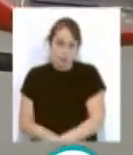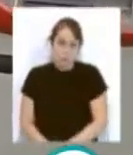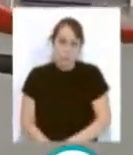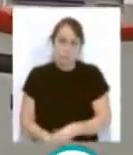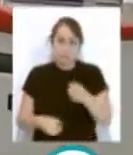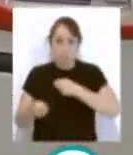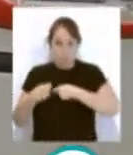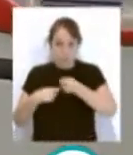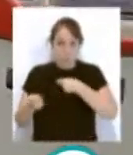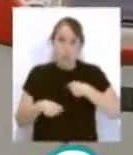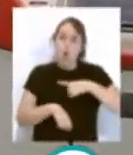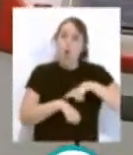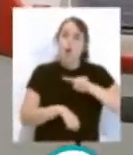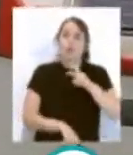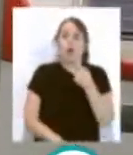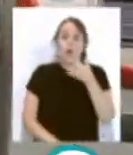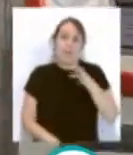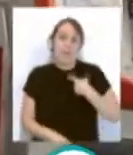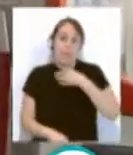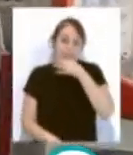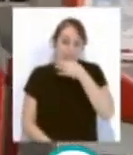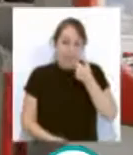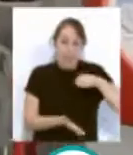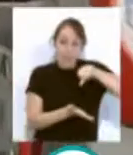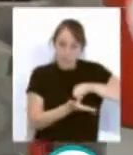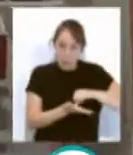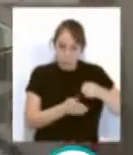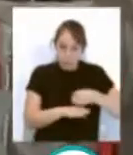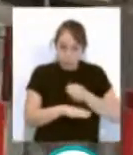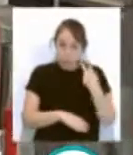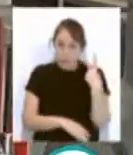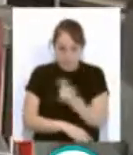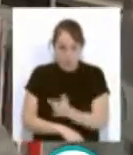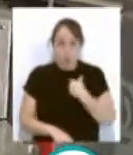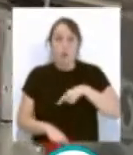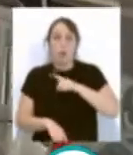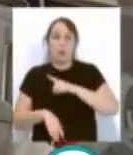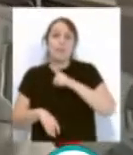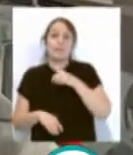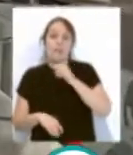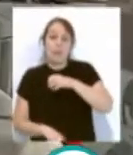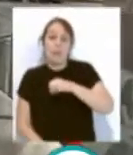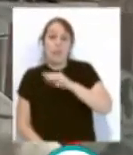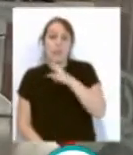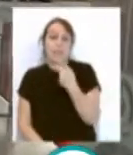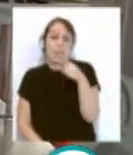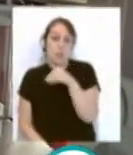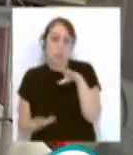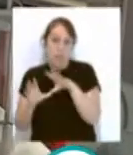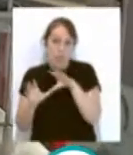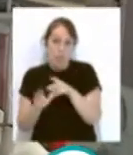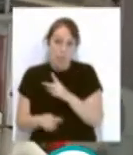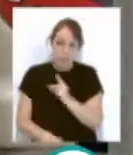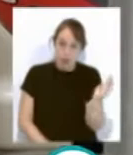trenes salen a las 2 y media de la tarde desde la capital gaditana y a las 3 menos 10 desde San Fernando Bahía Sur. Según ha